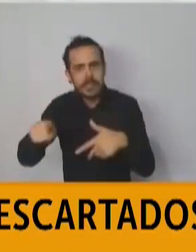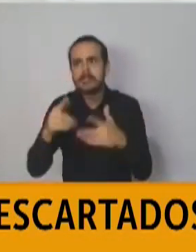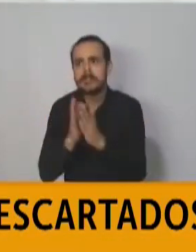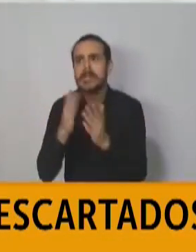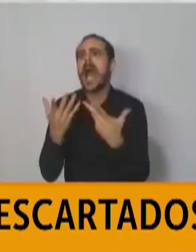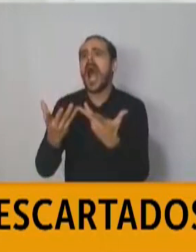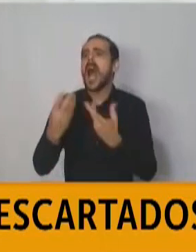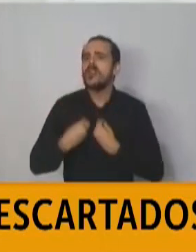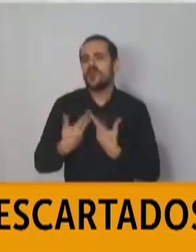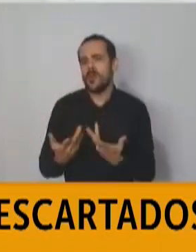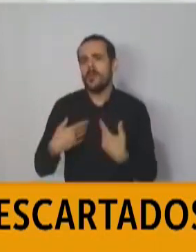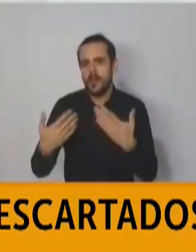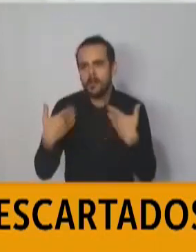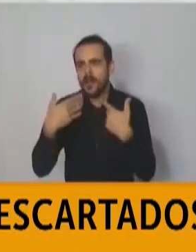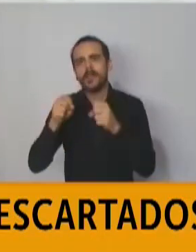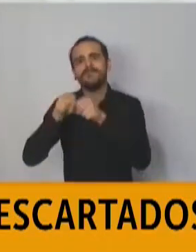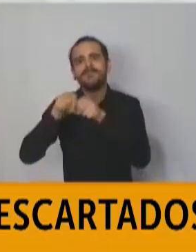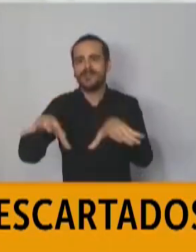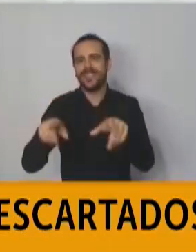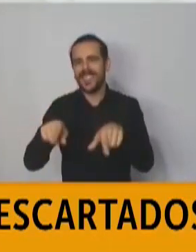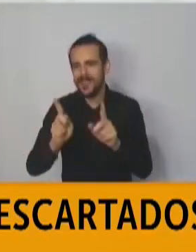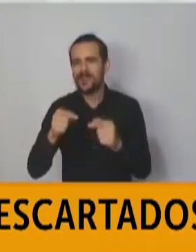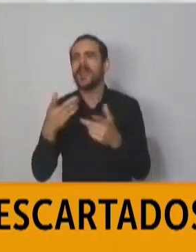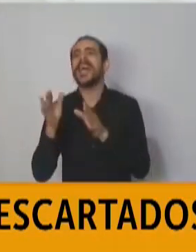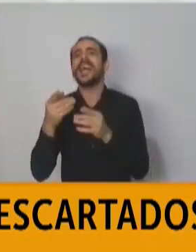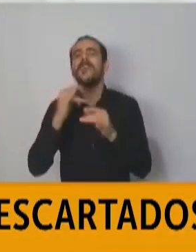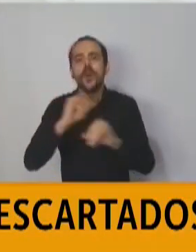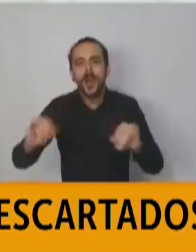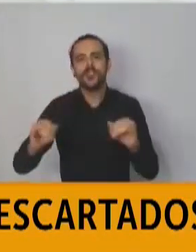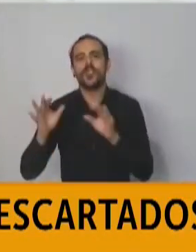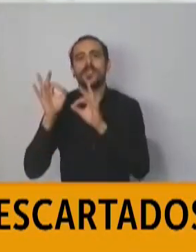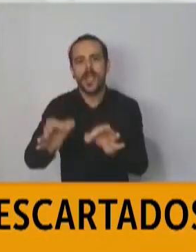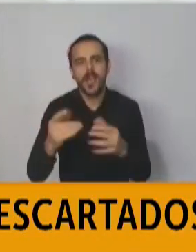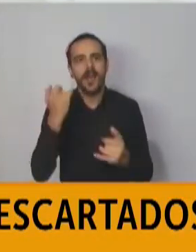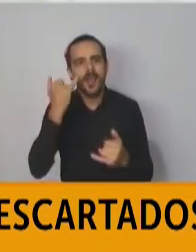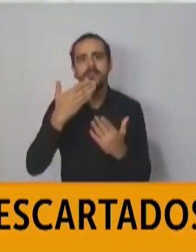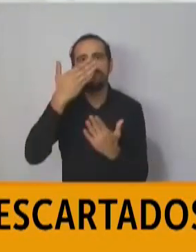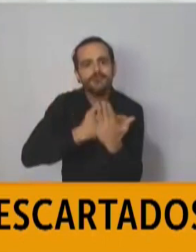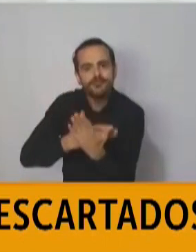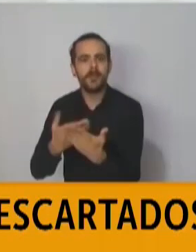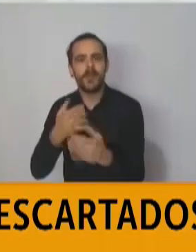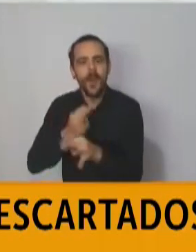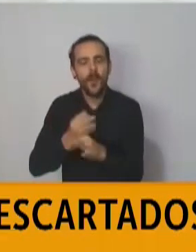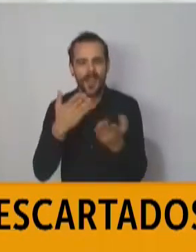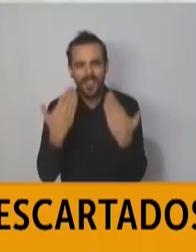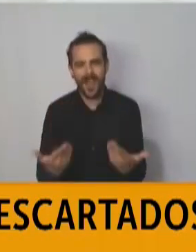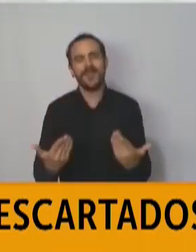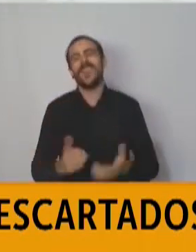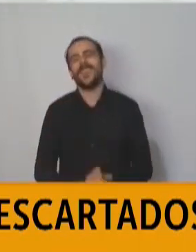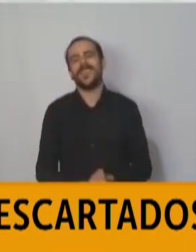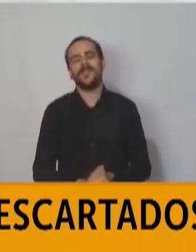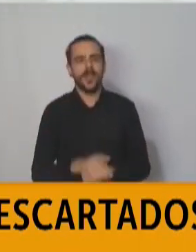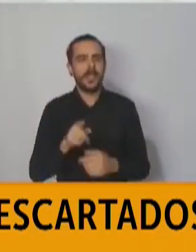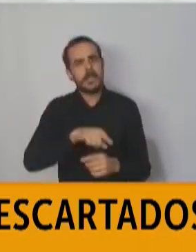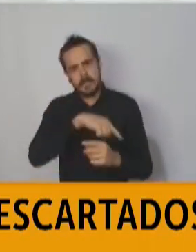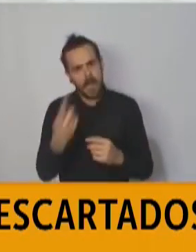Y en segundo lugar, fundamentalmente agradecer lo que uno ha visto a partir de estos días respecto a un compromiso,